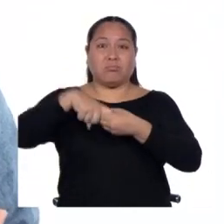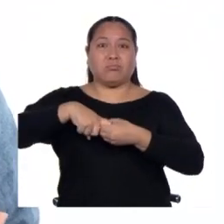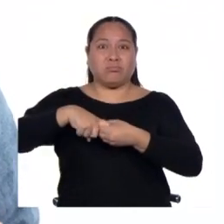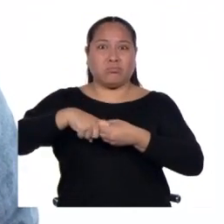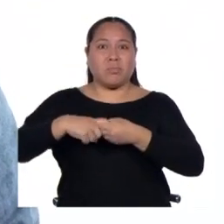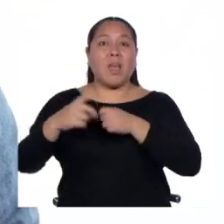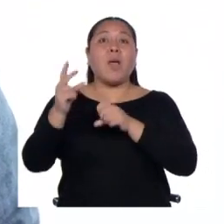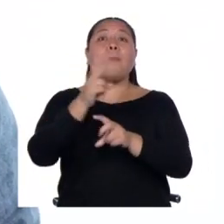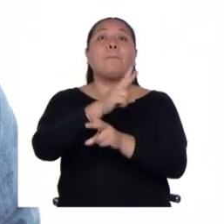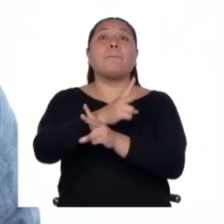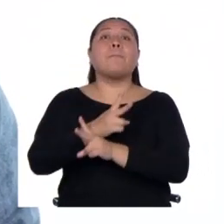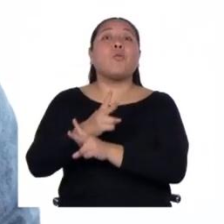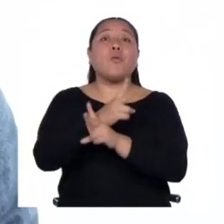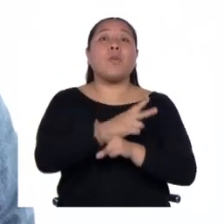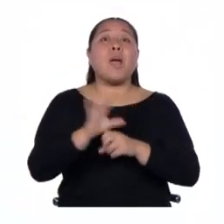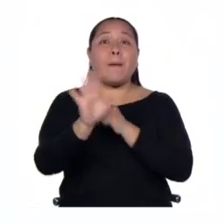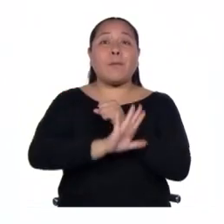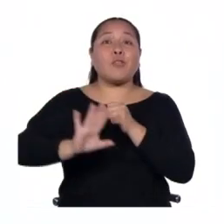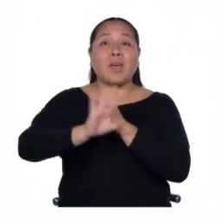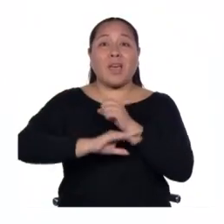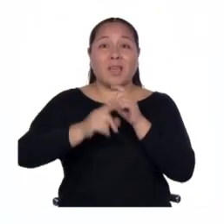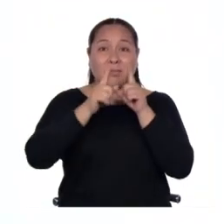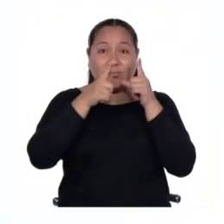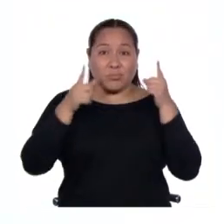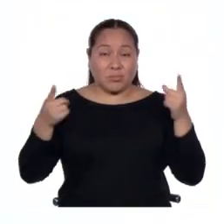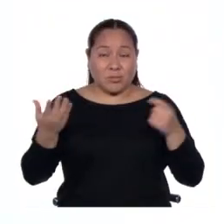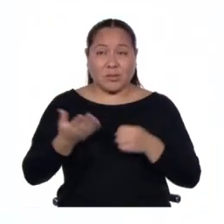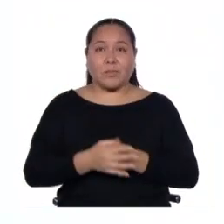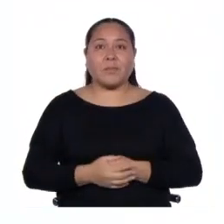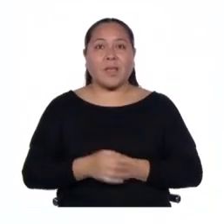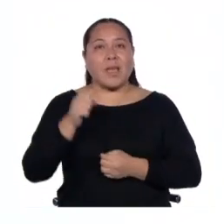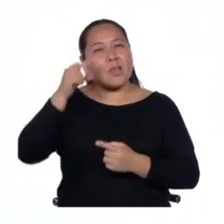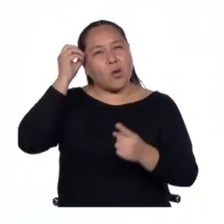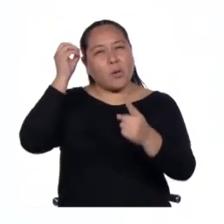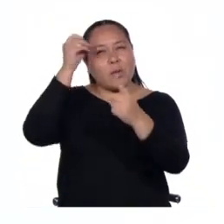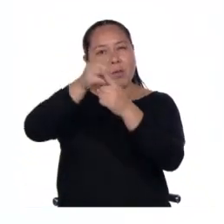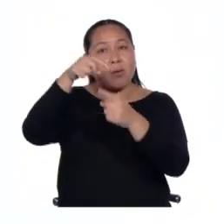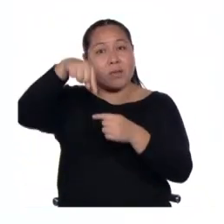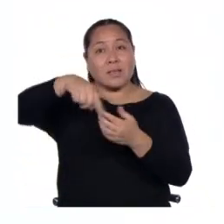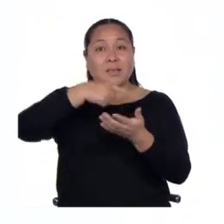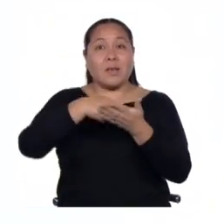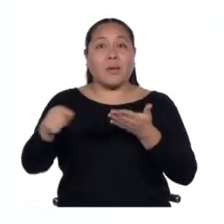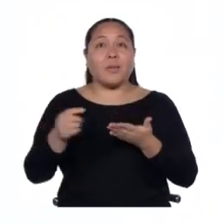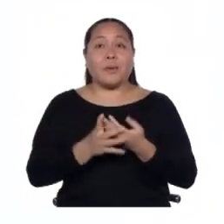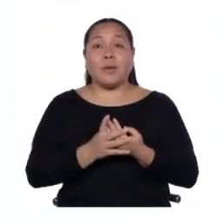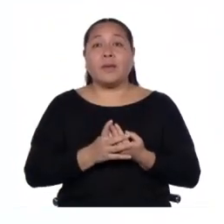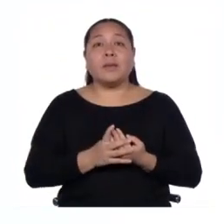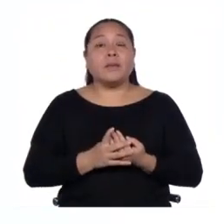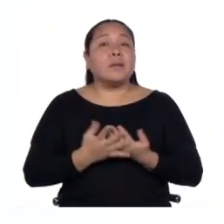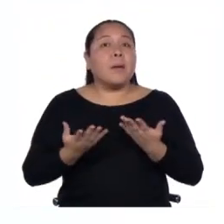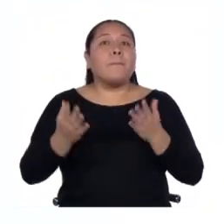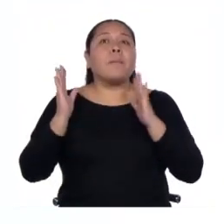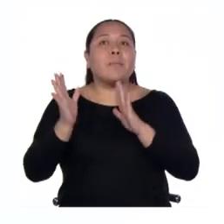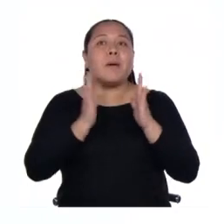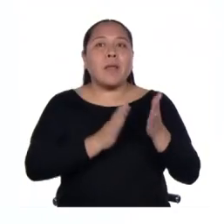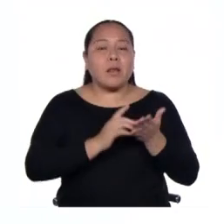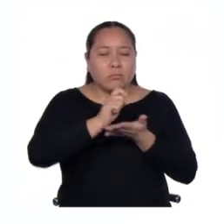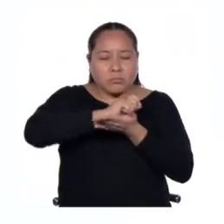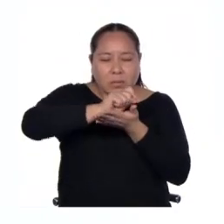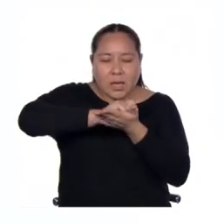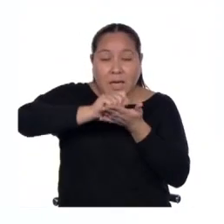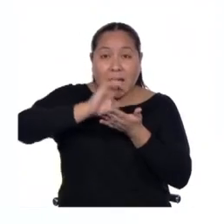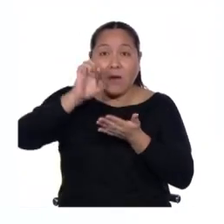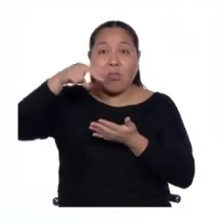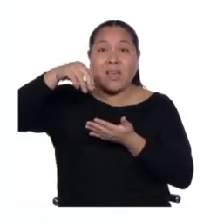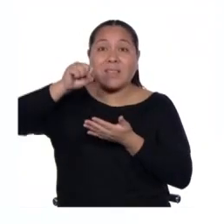por la conservación de nuestra diversidad. Por eso el reto de esta semana será elaborar un ensayo argumentativo